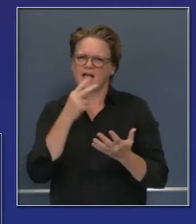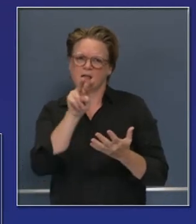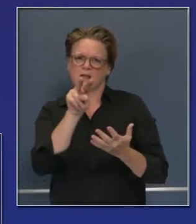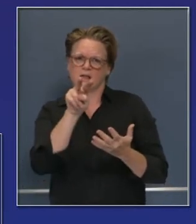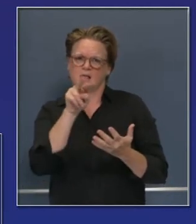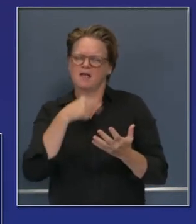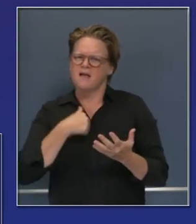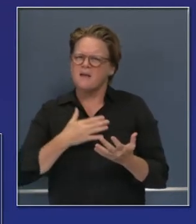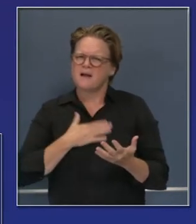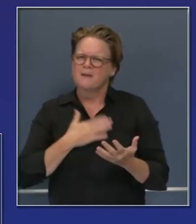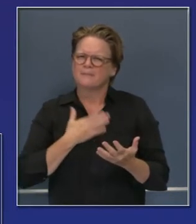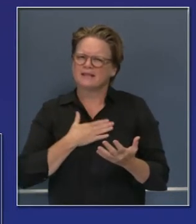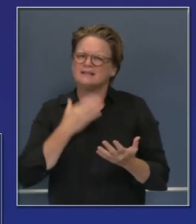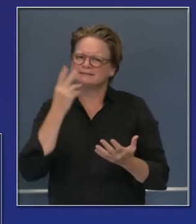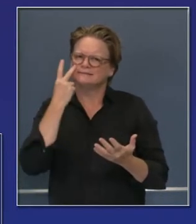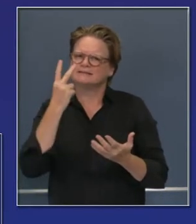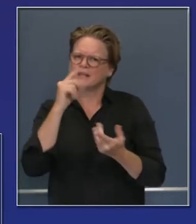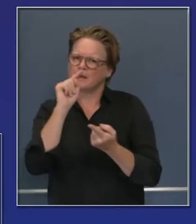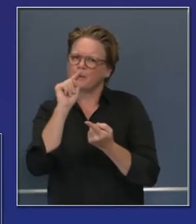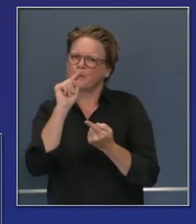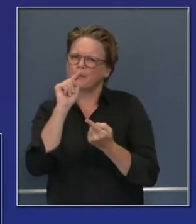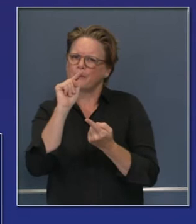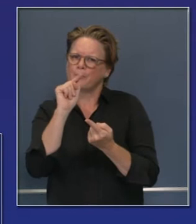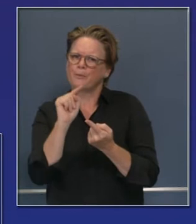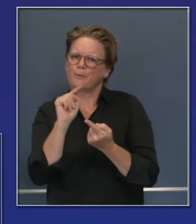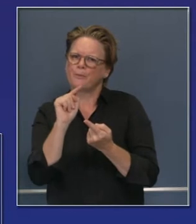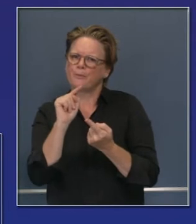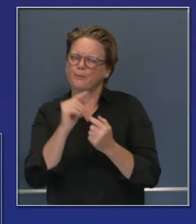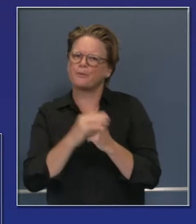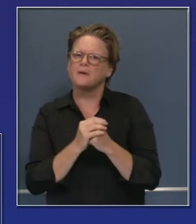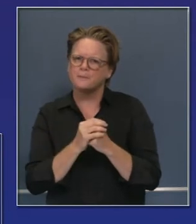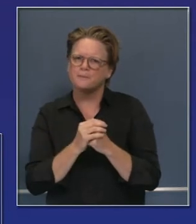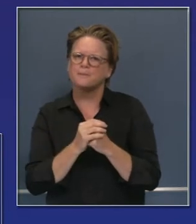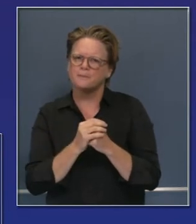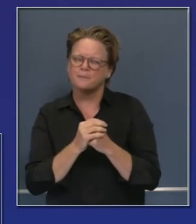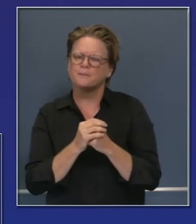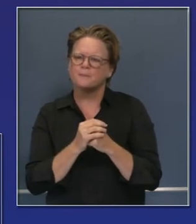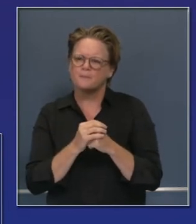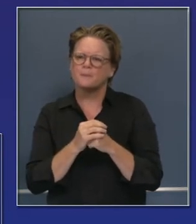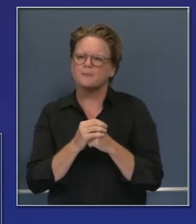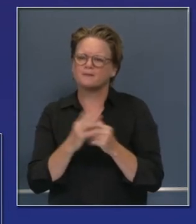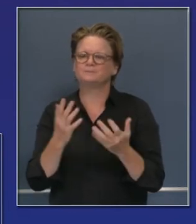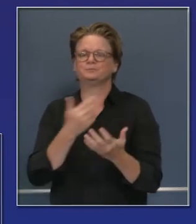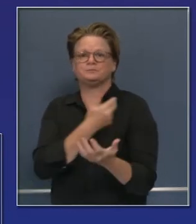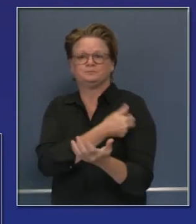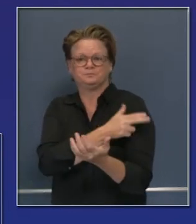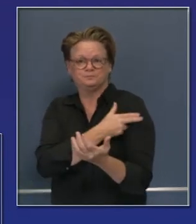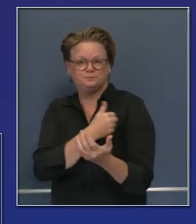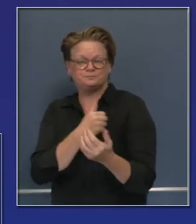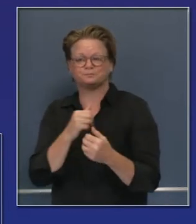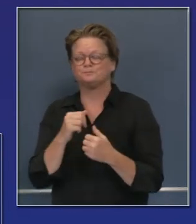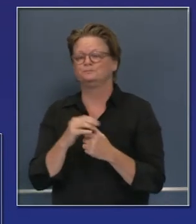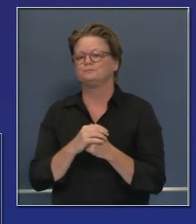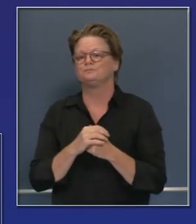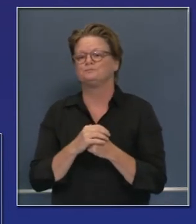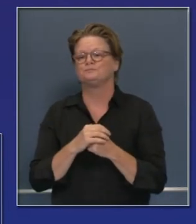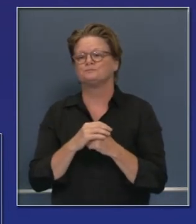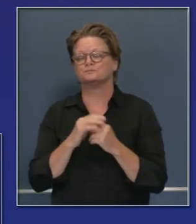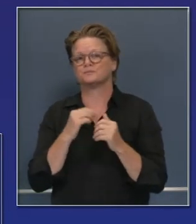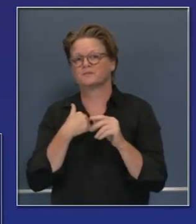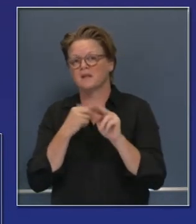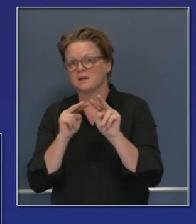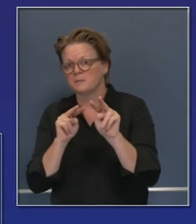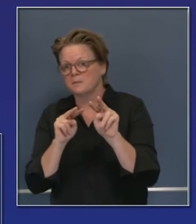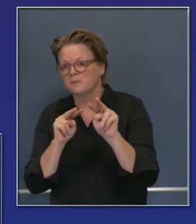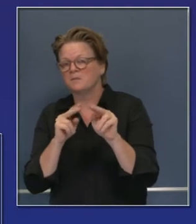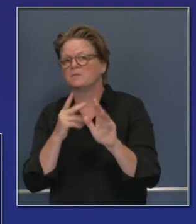incluso más a 6.1% pero 5.8% en siete días hospitalizaciones la corriente sigue siendo positiva